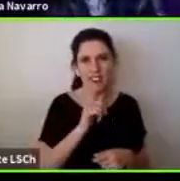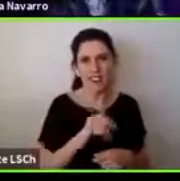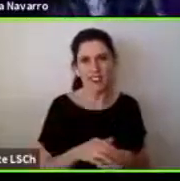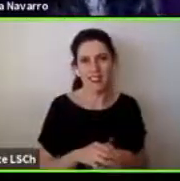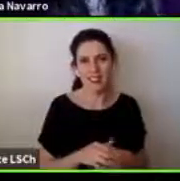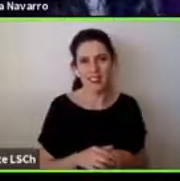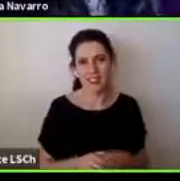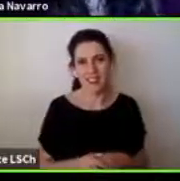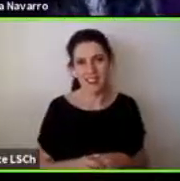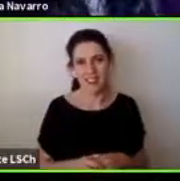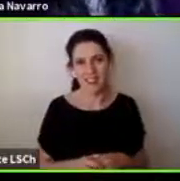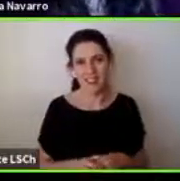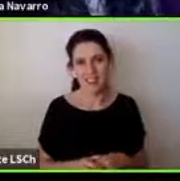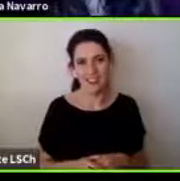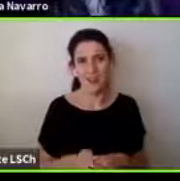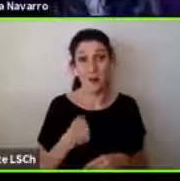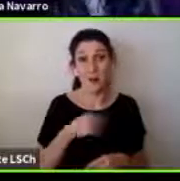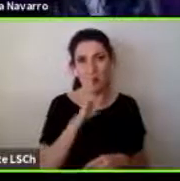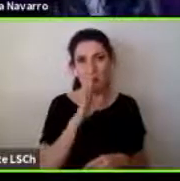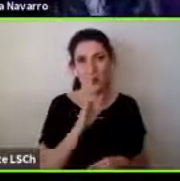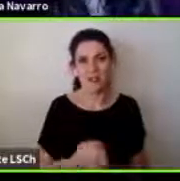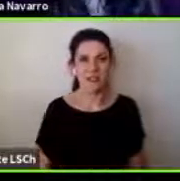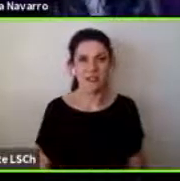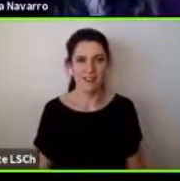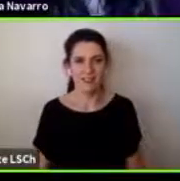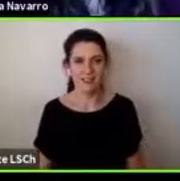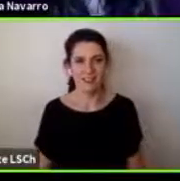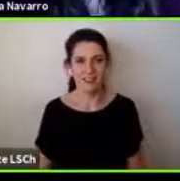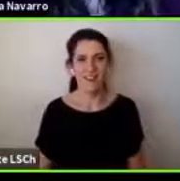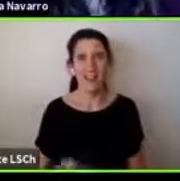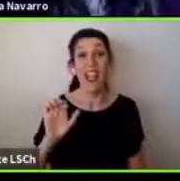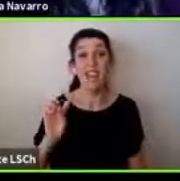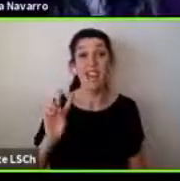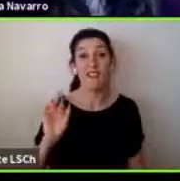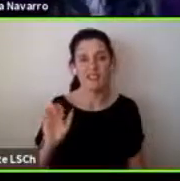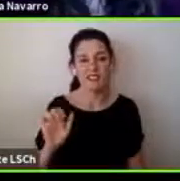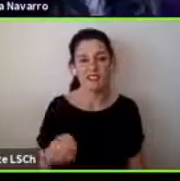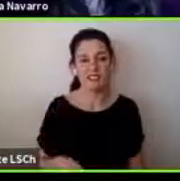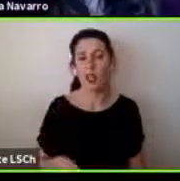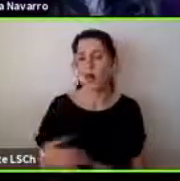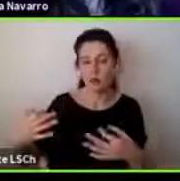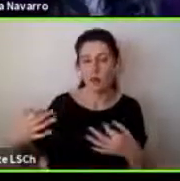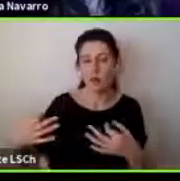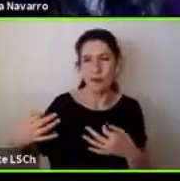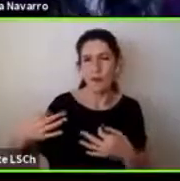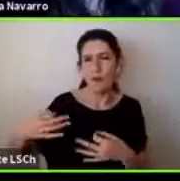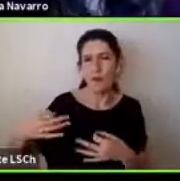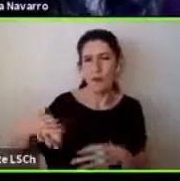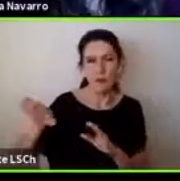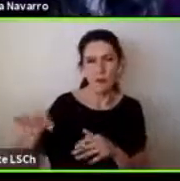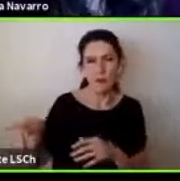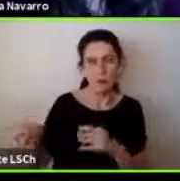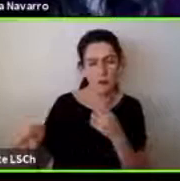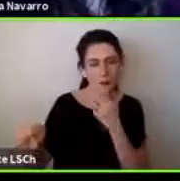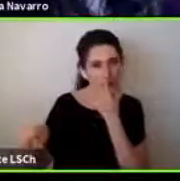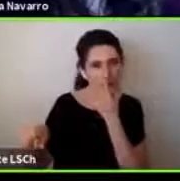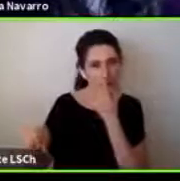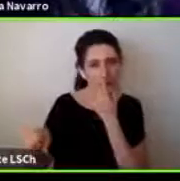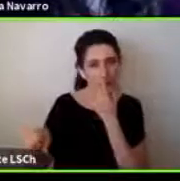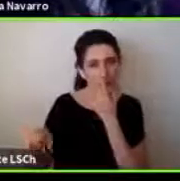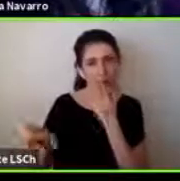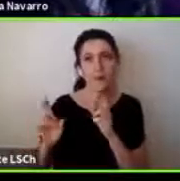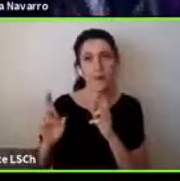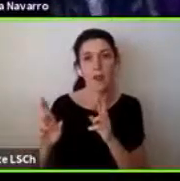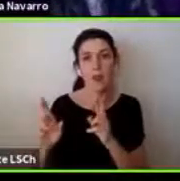eso me callo dale justamente eso que esperamos que a